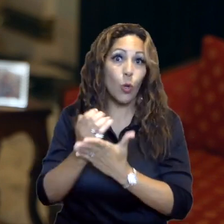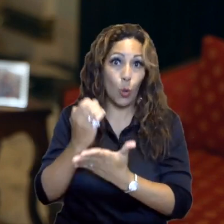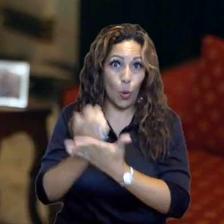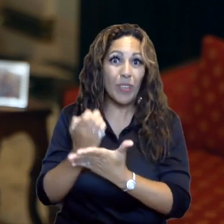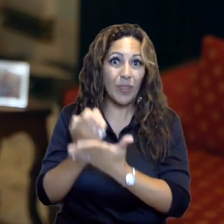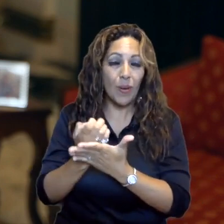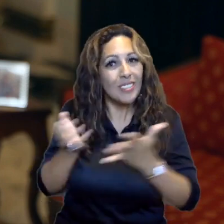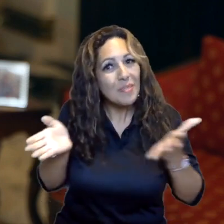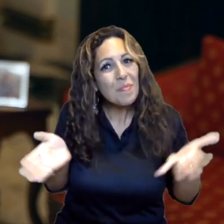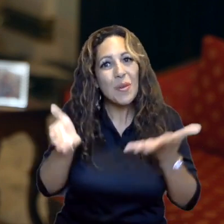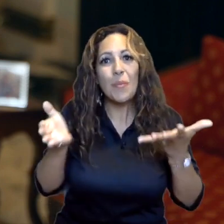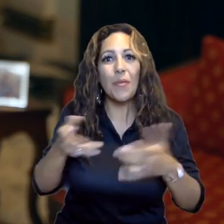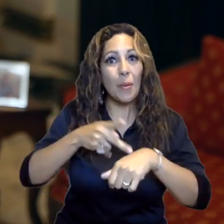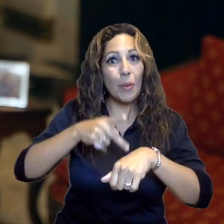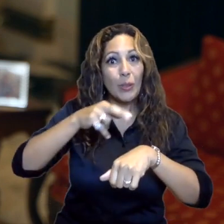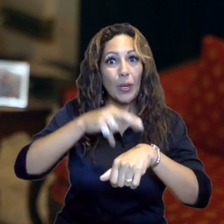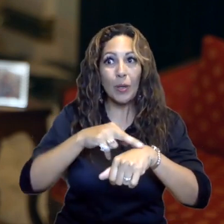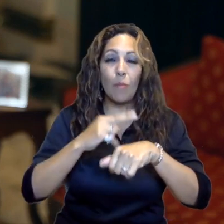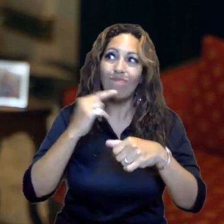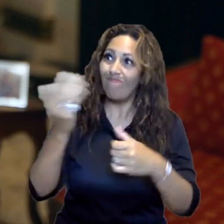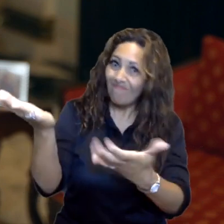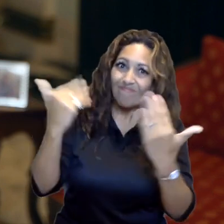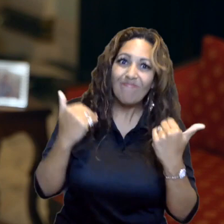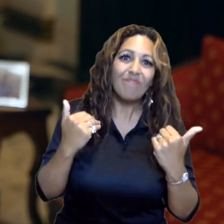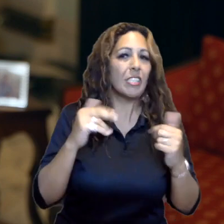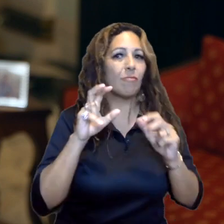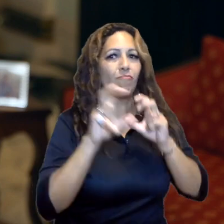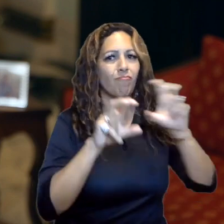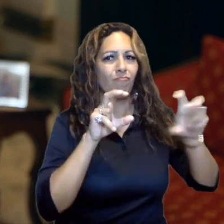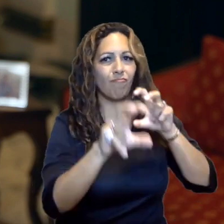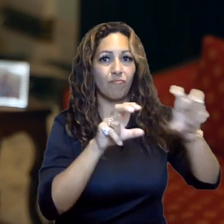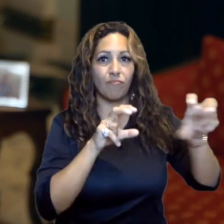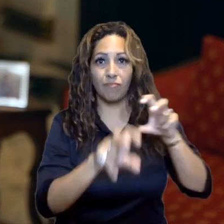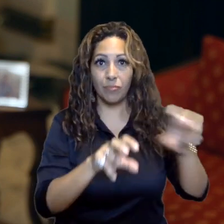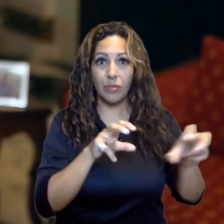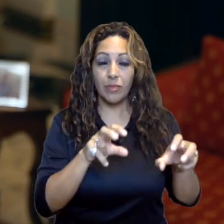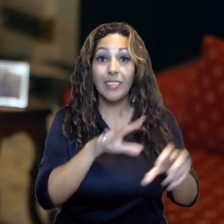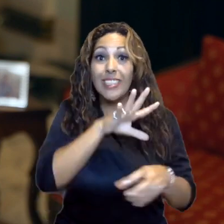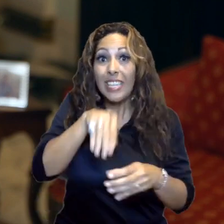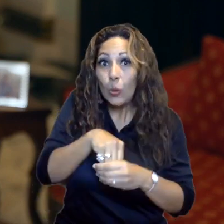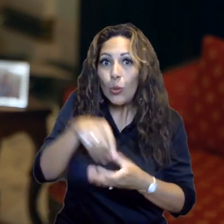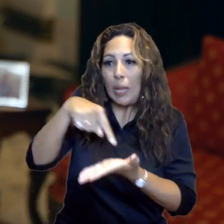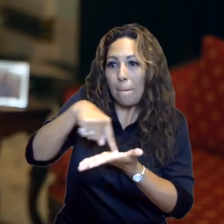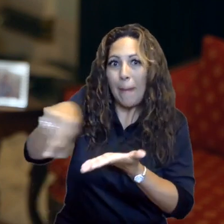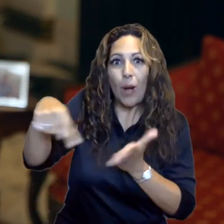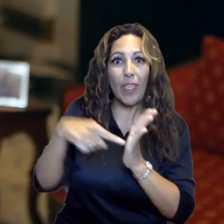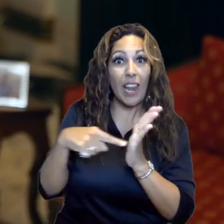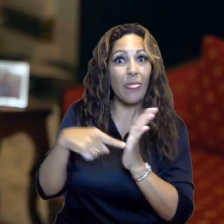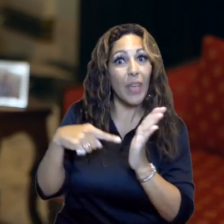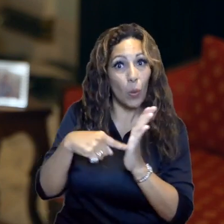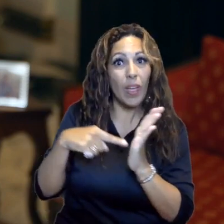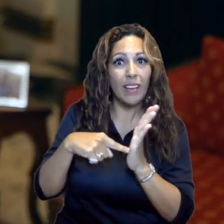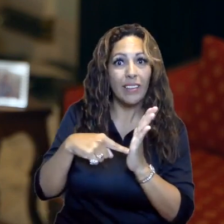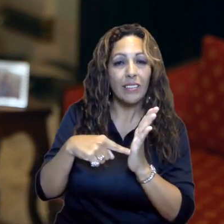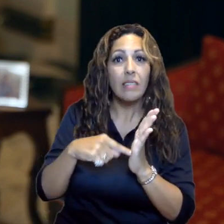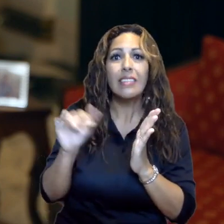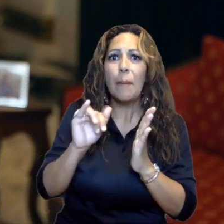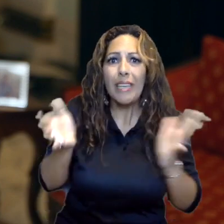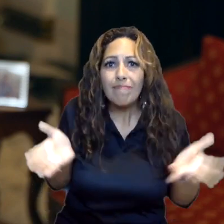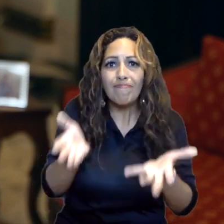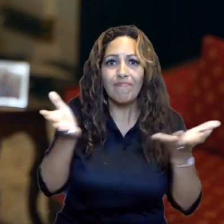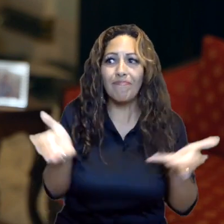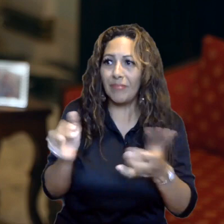desarrollo económico, que promueve a Puerto Rico como destino de inversión, que incluye el pago de la deuda reestructurada, que